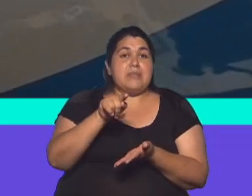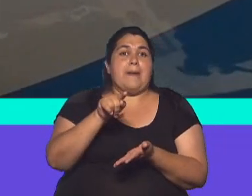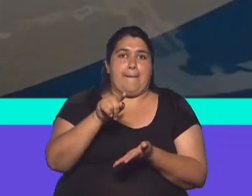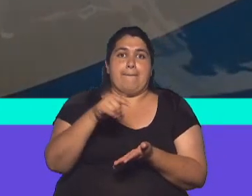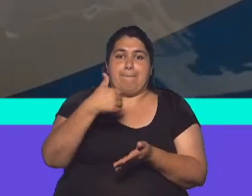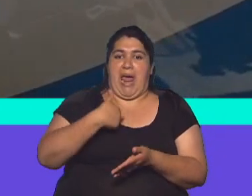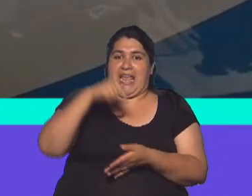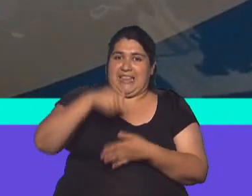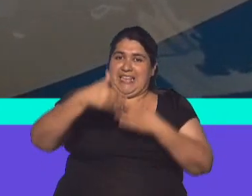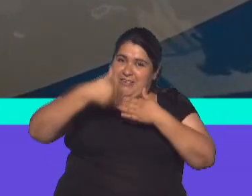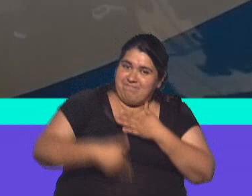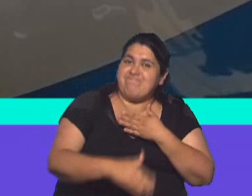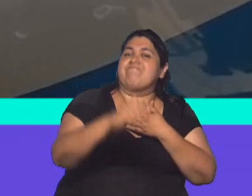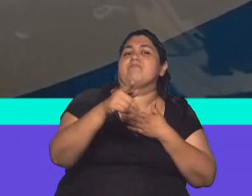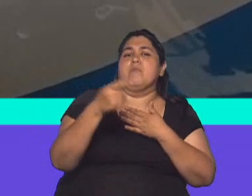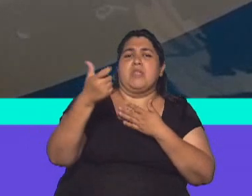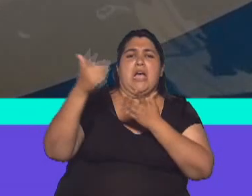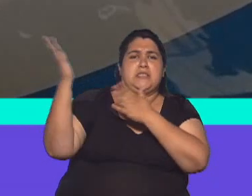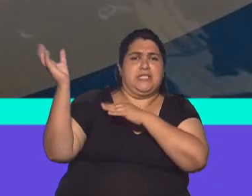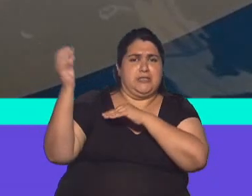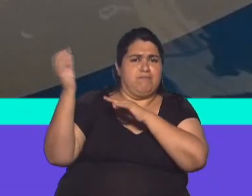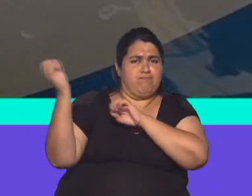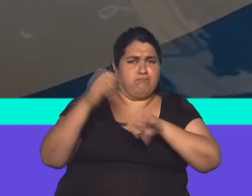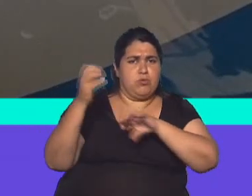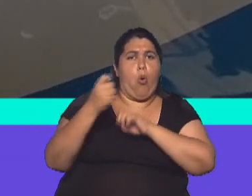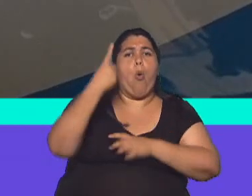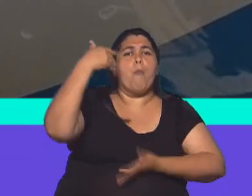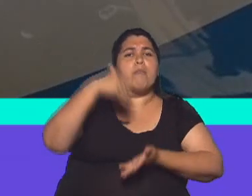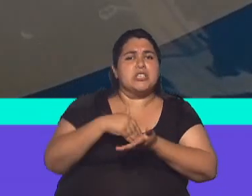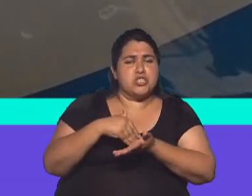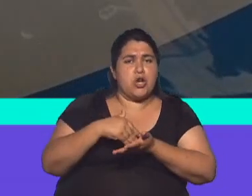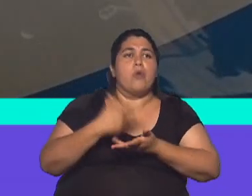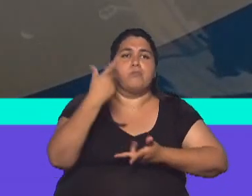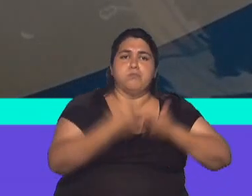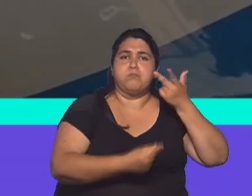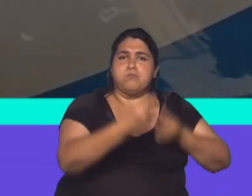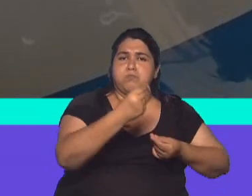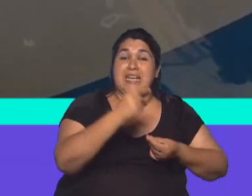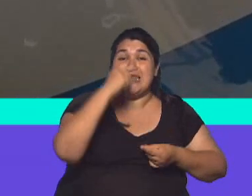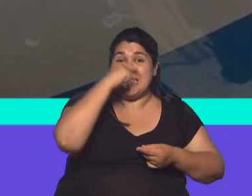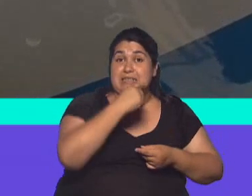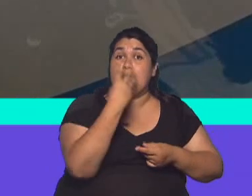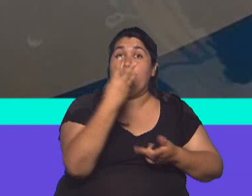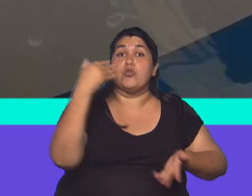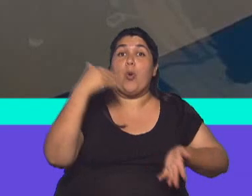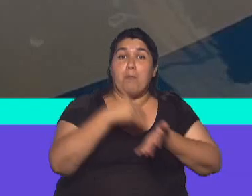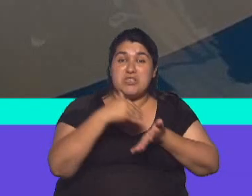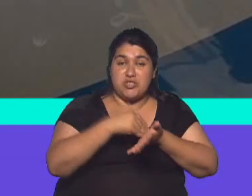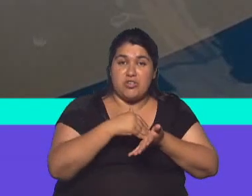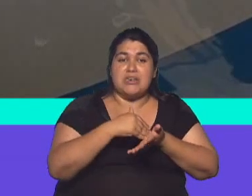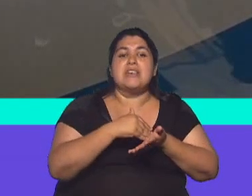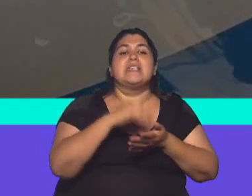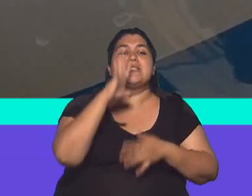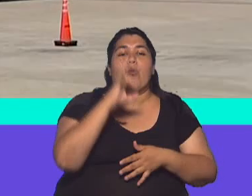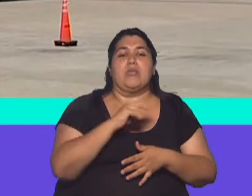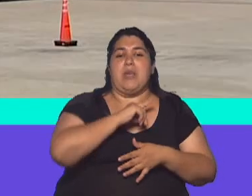República Argentina adquirió casi un millón de vacunas, de las cuales se aplicaron 74.650.000